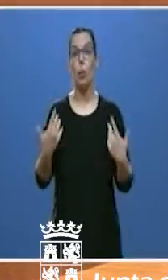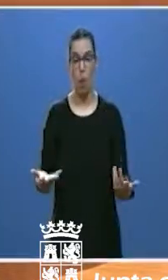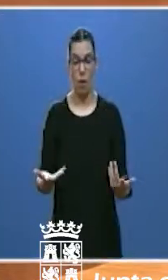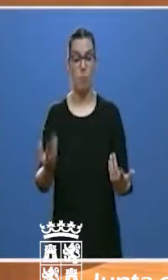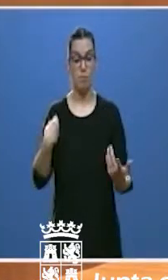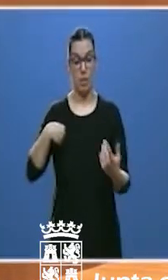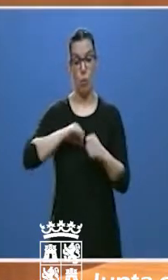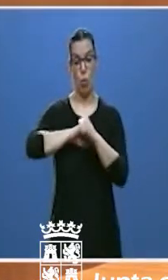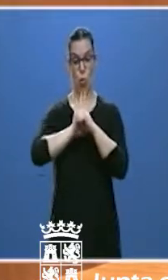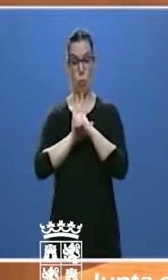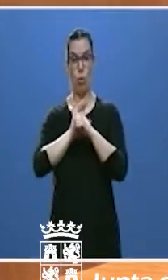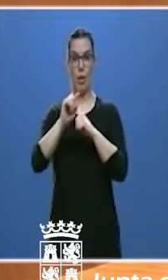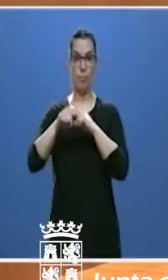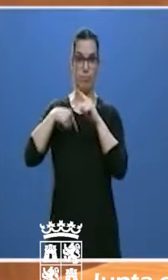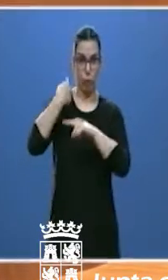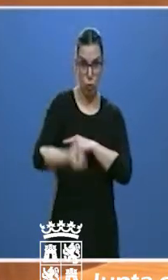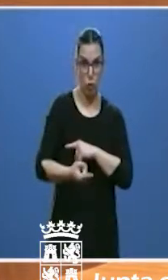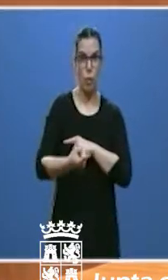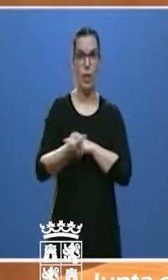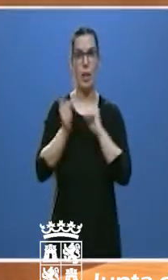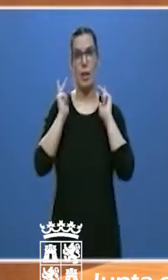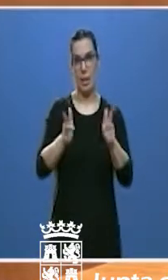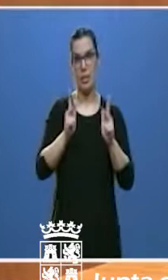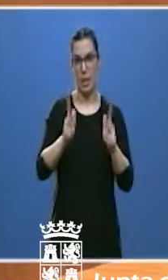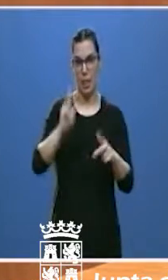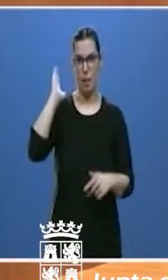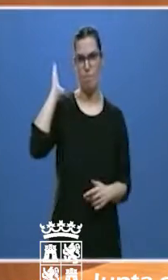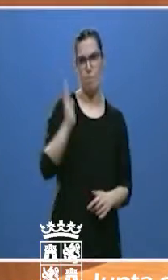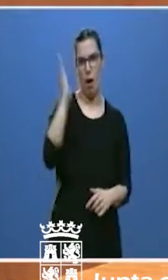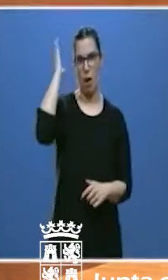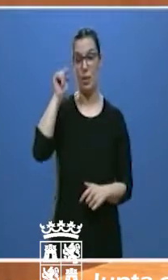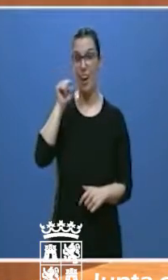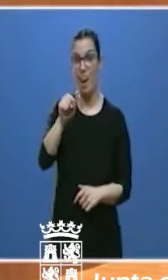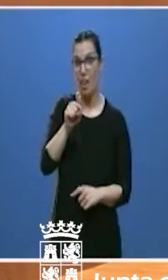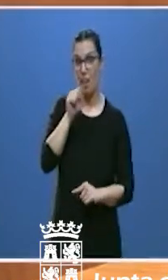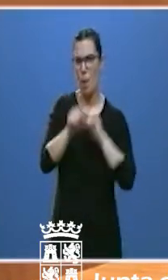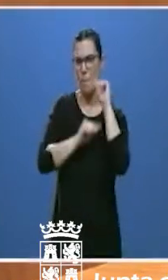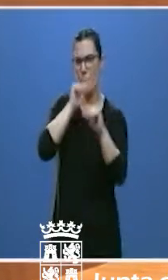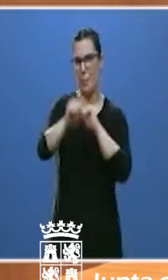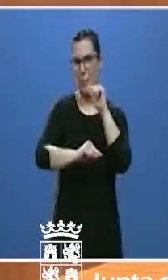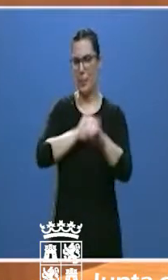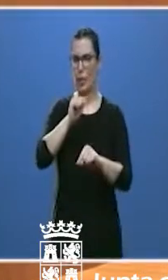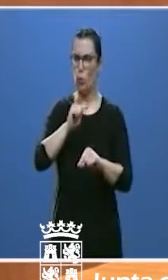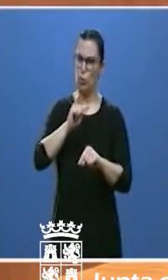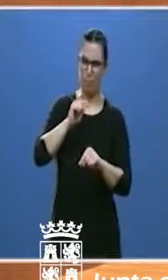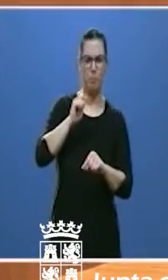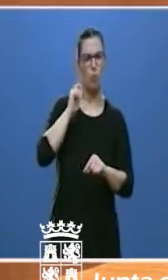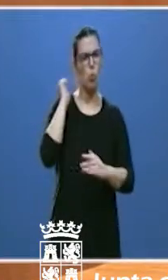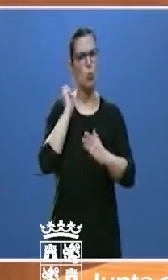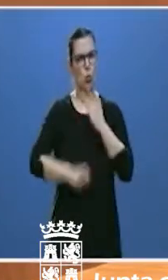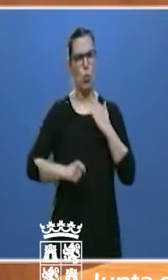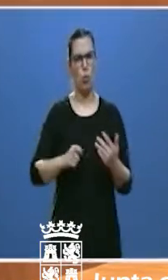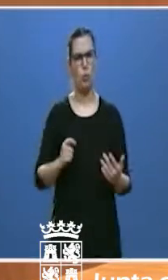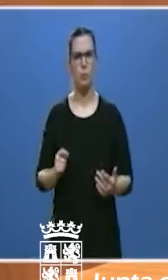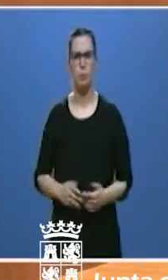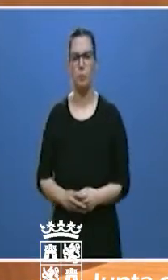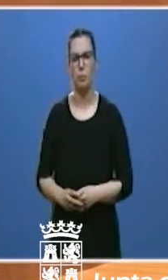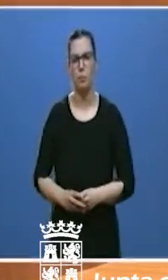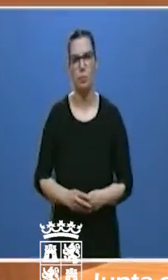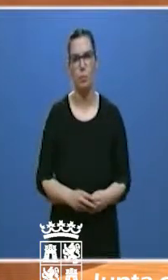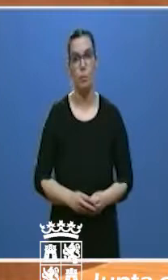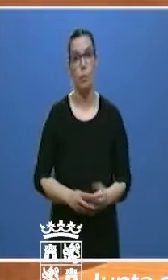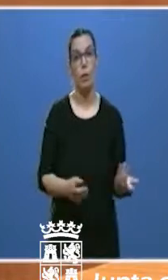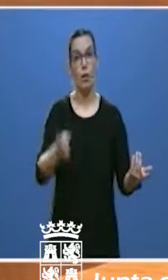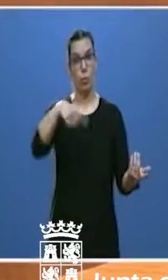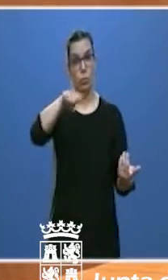-19 en los centros residenciales, donde el golpe del virus está siendo especialmente cruel. Como saben